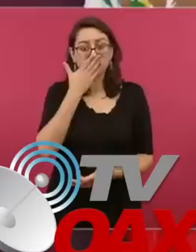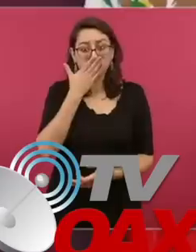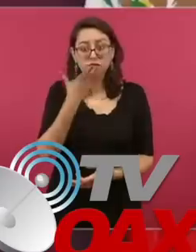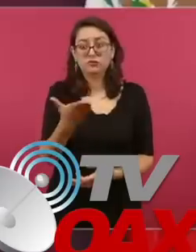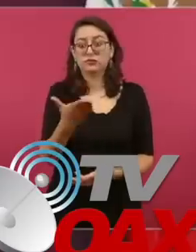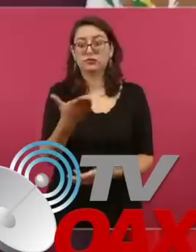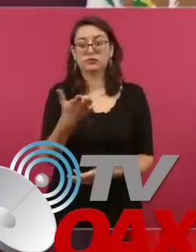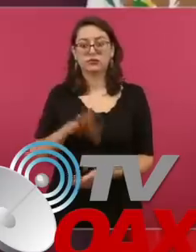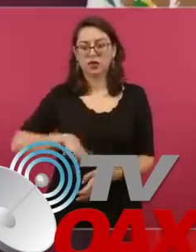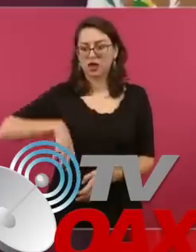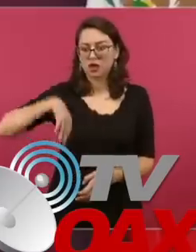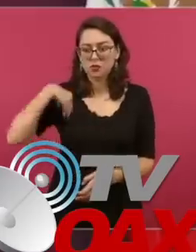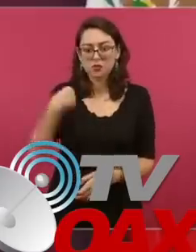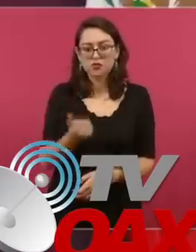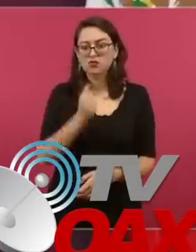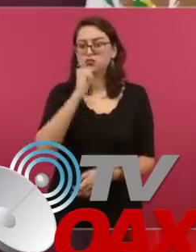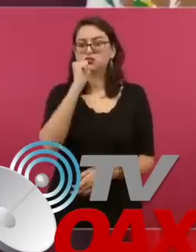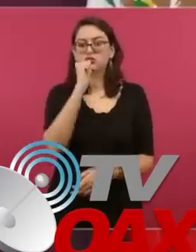Abusiva